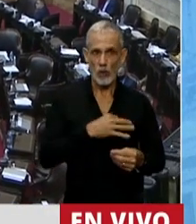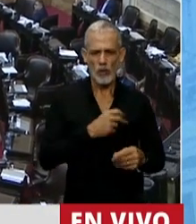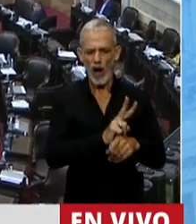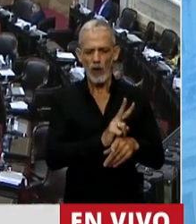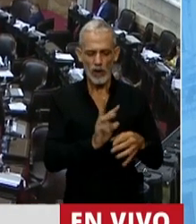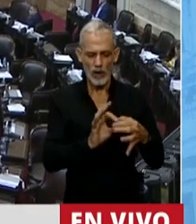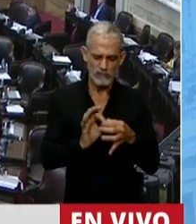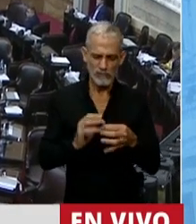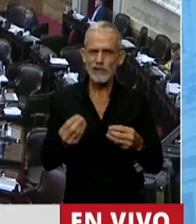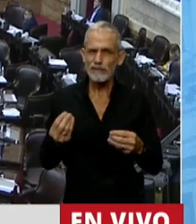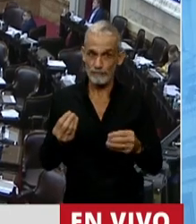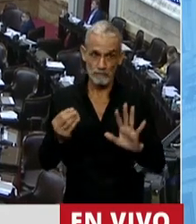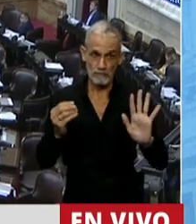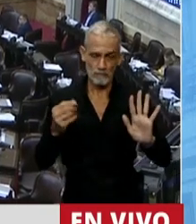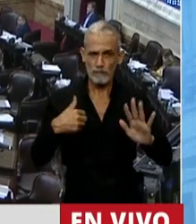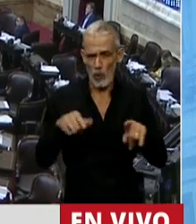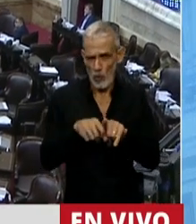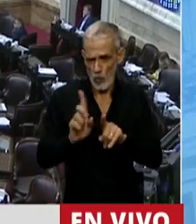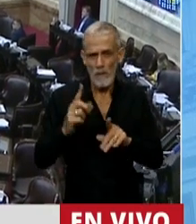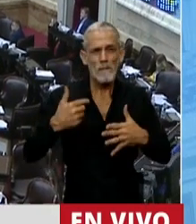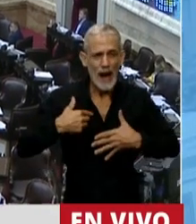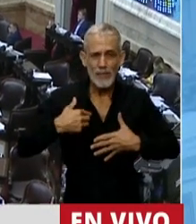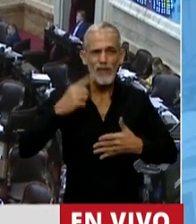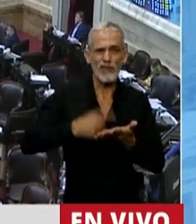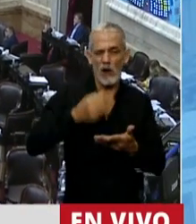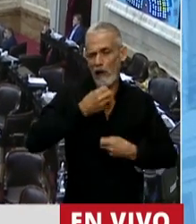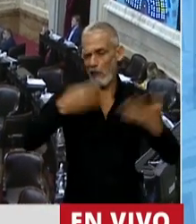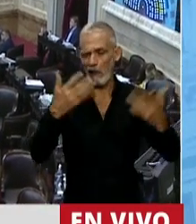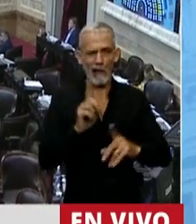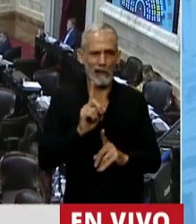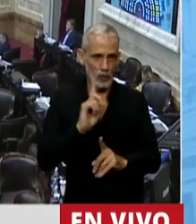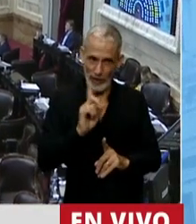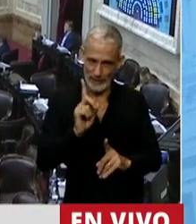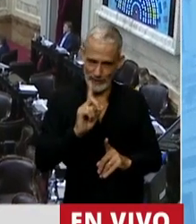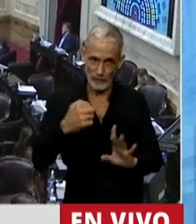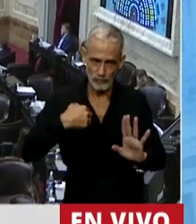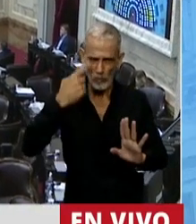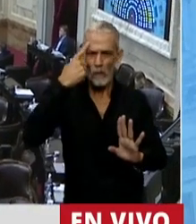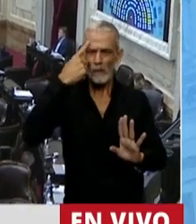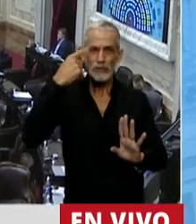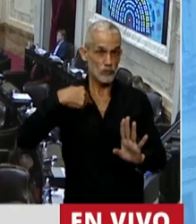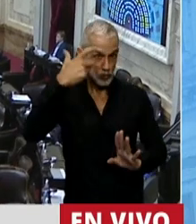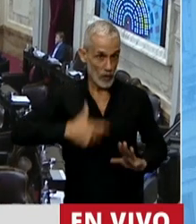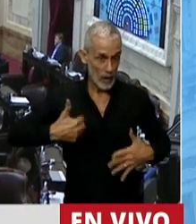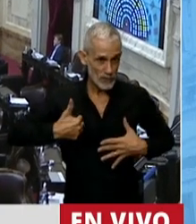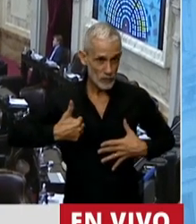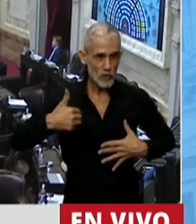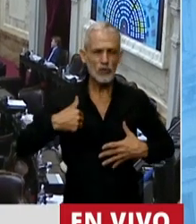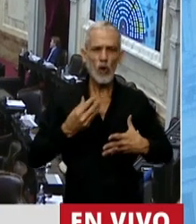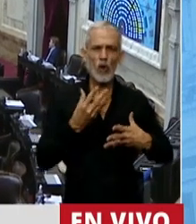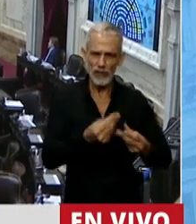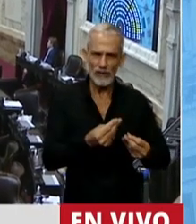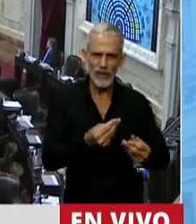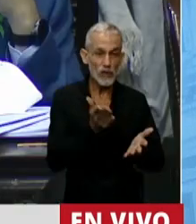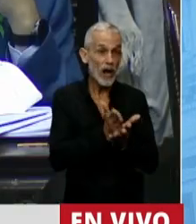soy de esas personas a las que no le da lo mismo cualquier decisión o cualquier cosa. Yo soy una persona que defiende